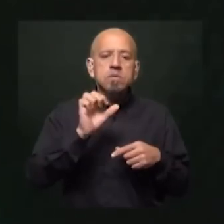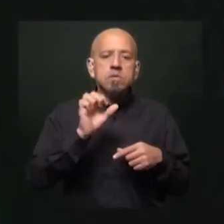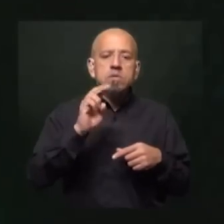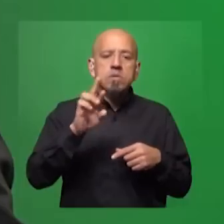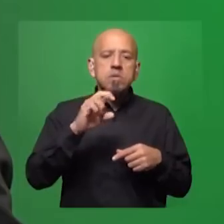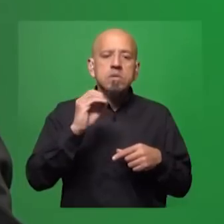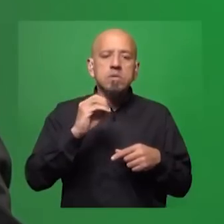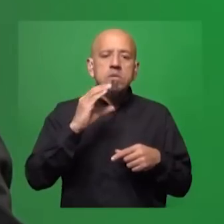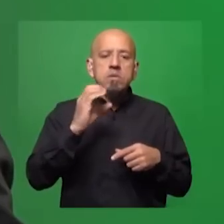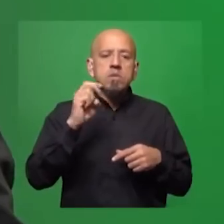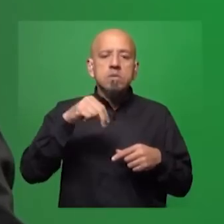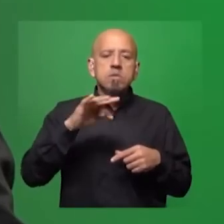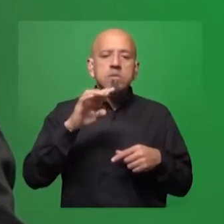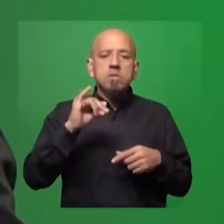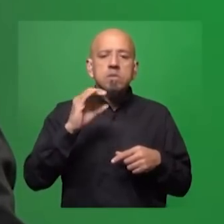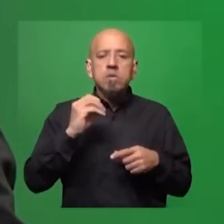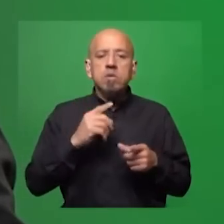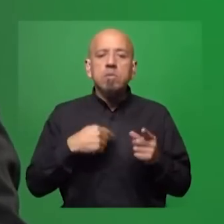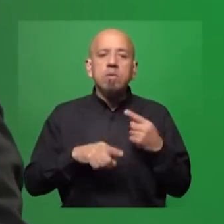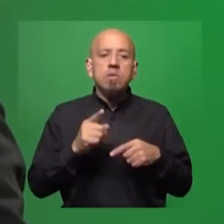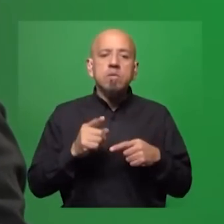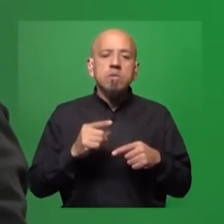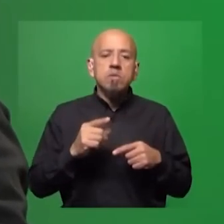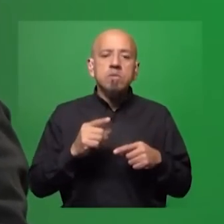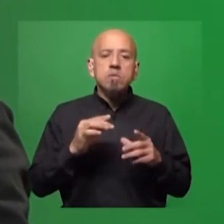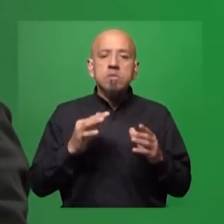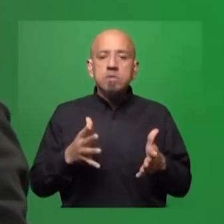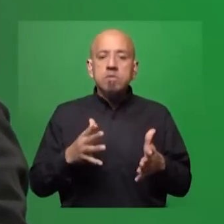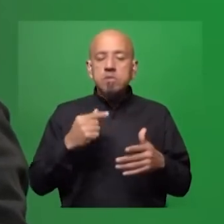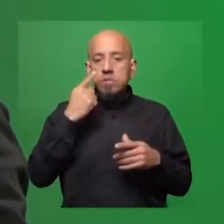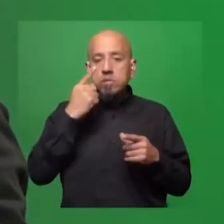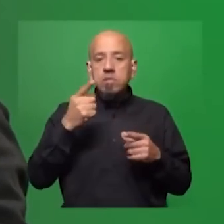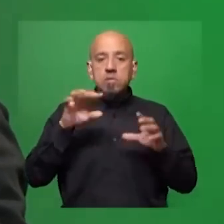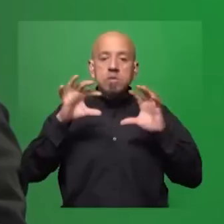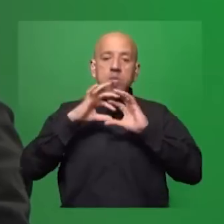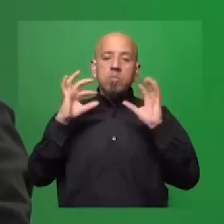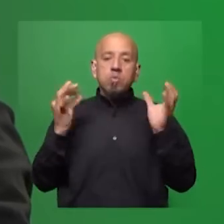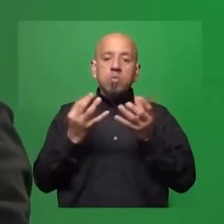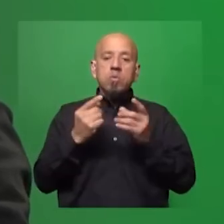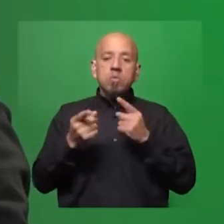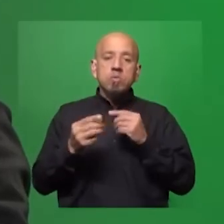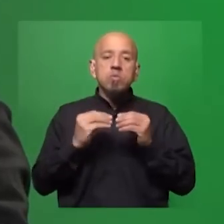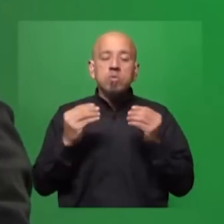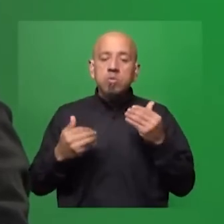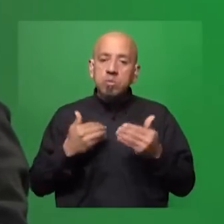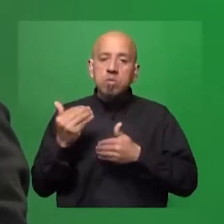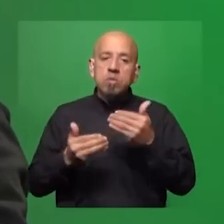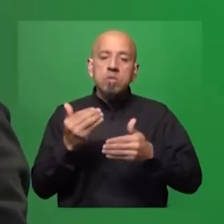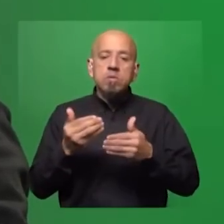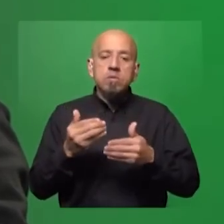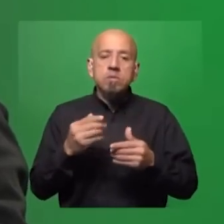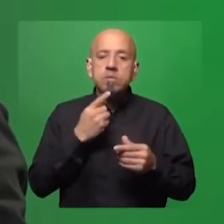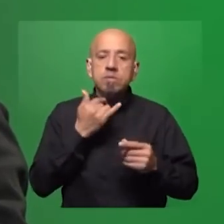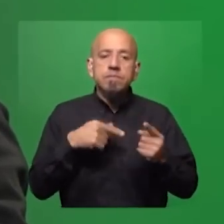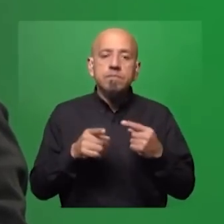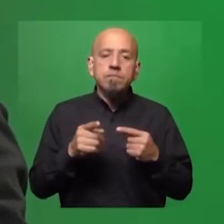brutal, ¿no? Todos juntos. Pero en realidad el resultado final es que miramos a otras regiones del mundo para ver cómo avanzar. Y ahí tenemos un muy buen